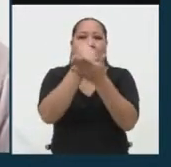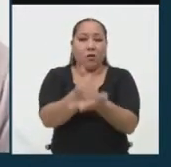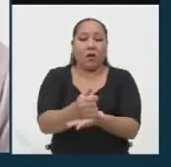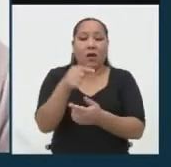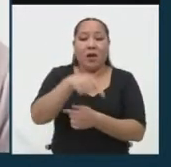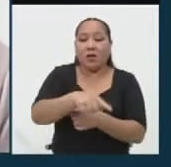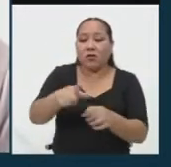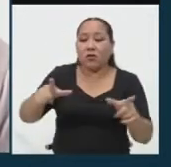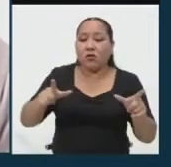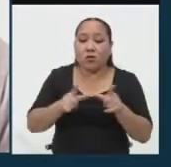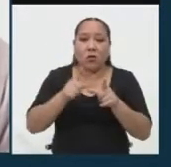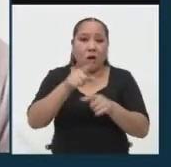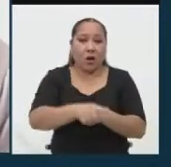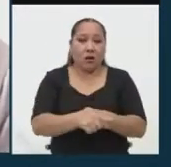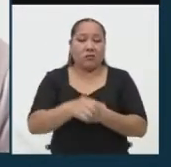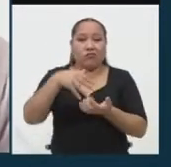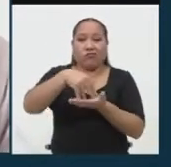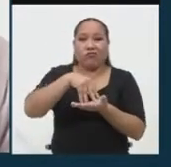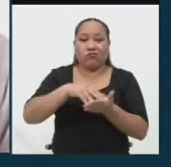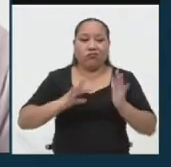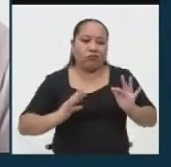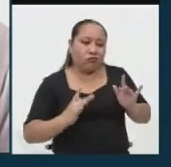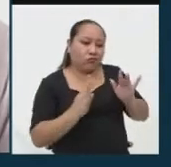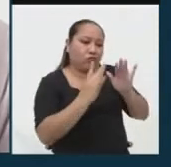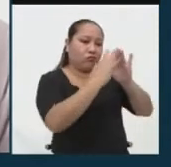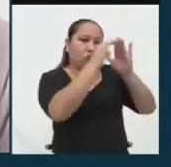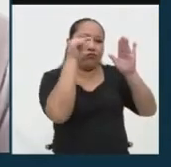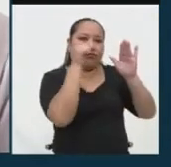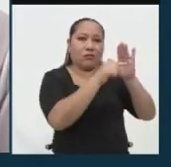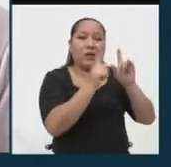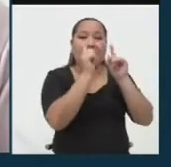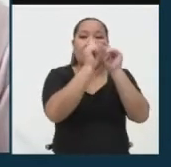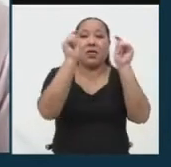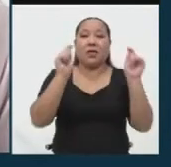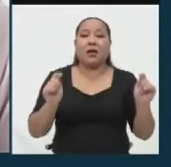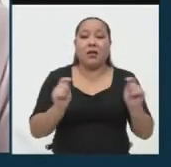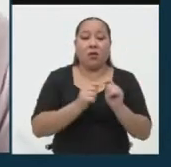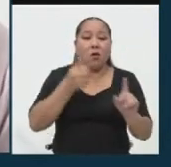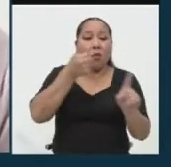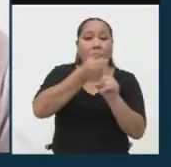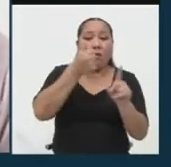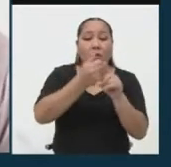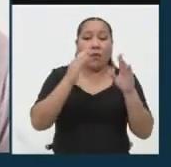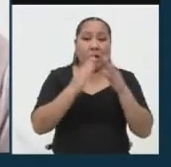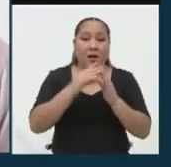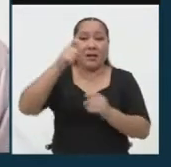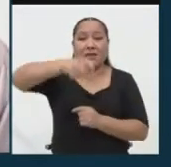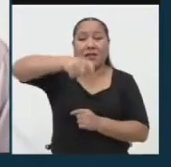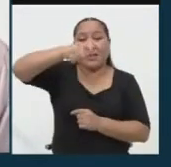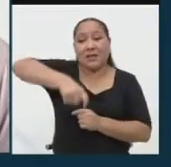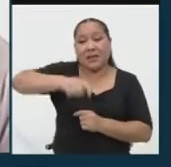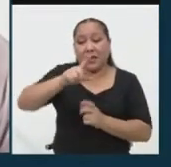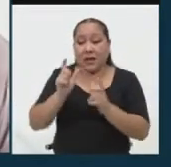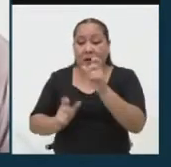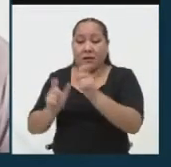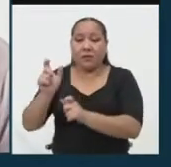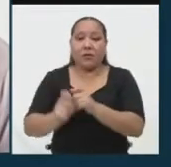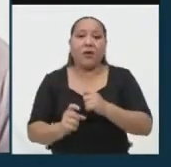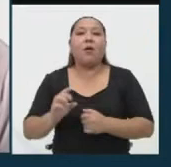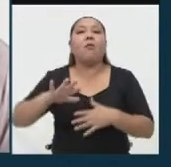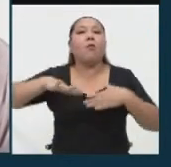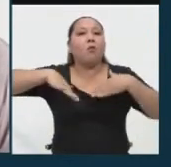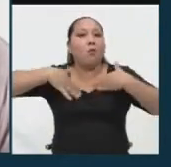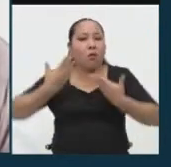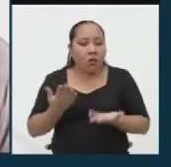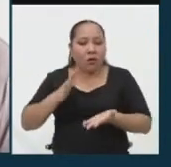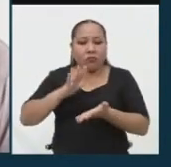las zonas más vulnerables, los cerros, el título de propiedad que necesitan los ciudadanos para poder hacer